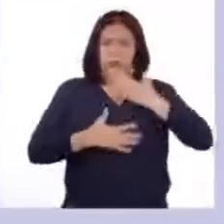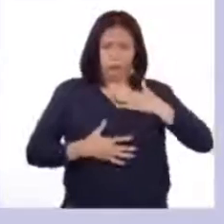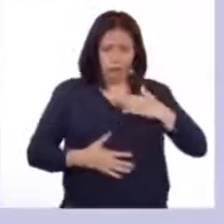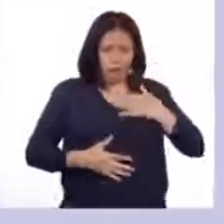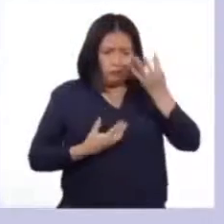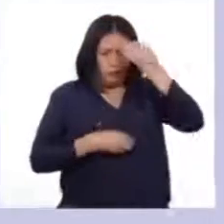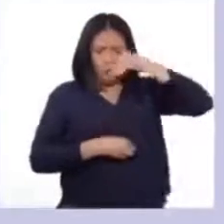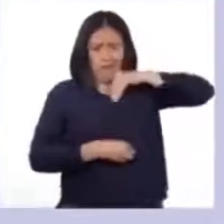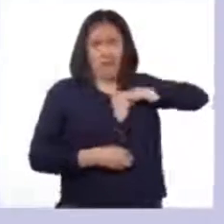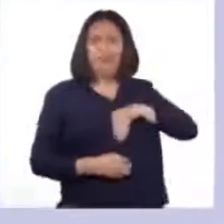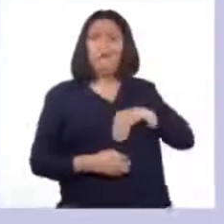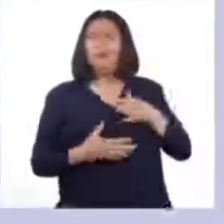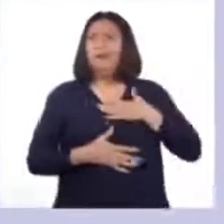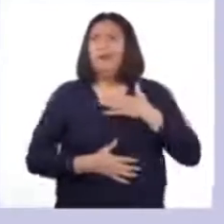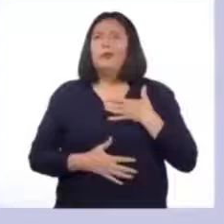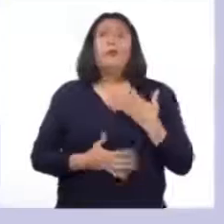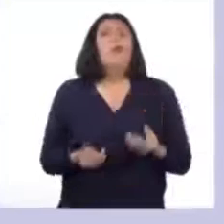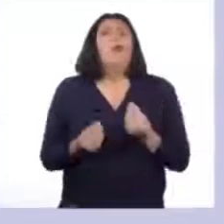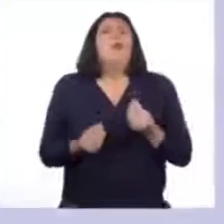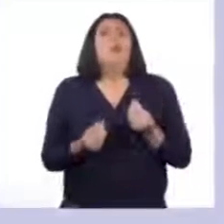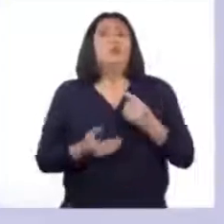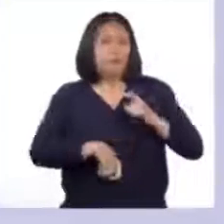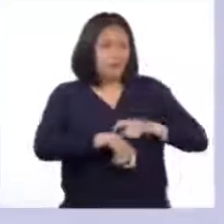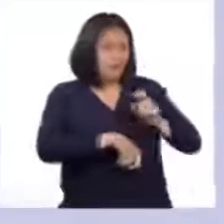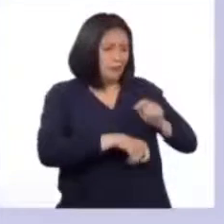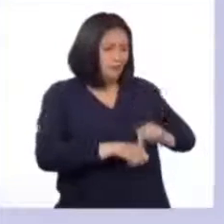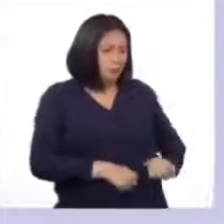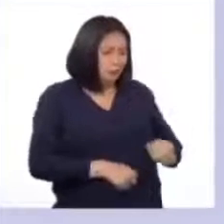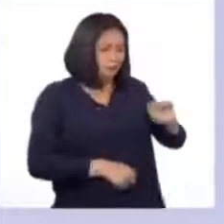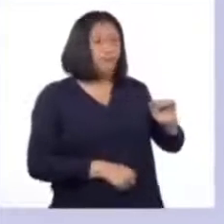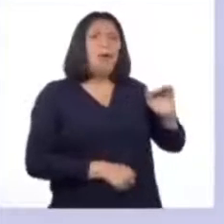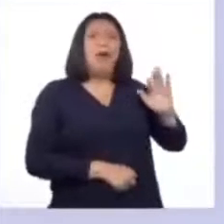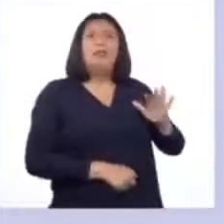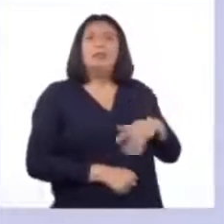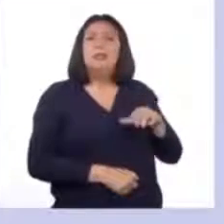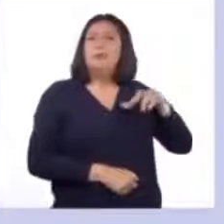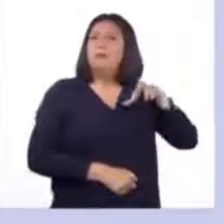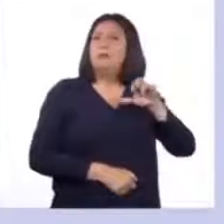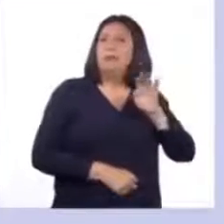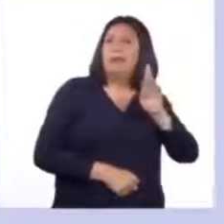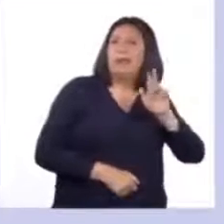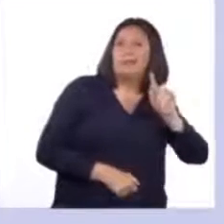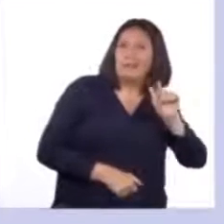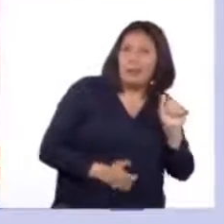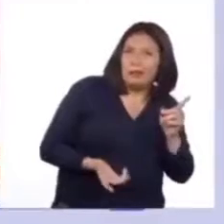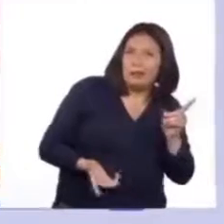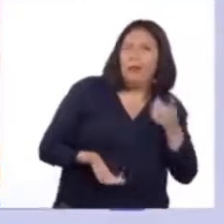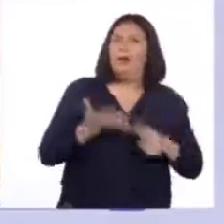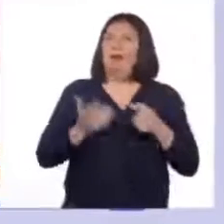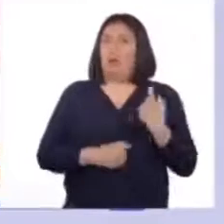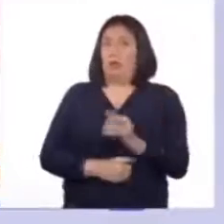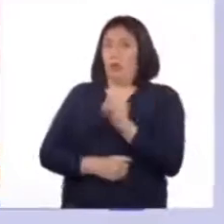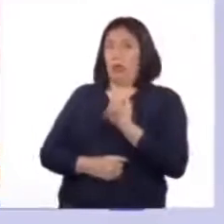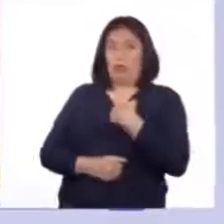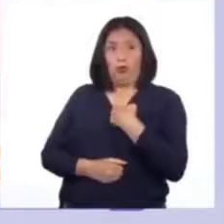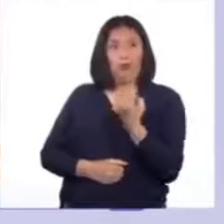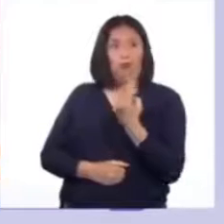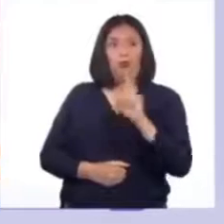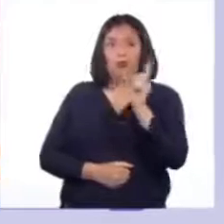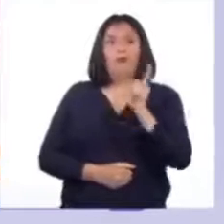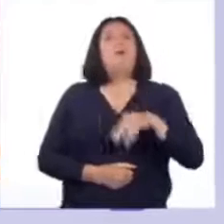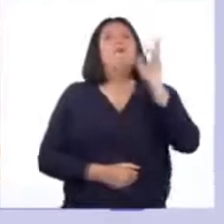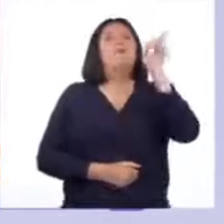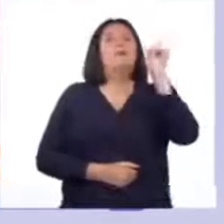biológicos que se experimentan durante la etapa de la pubertad. Para ello, no estaremos solos y aprenderemos con la ayuda de nuestro profesor